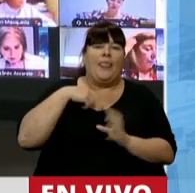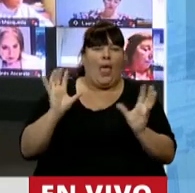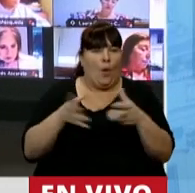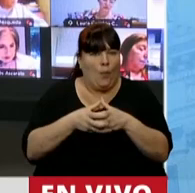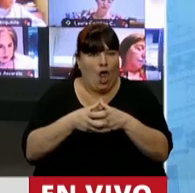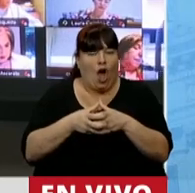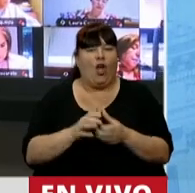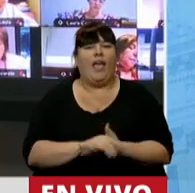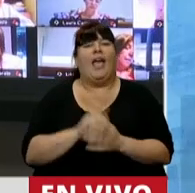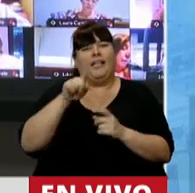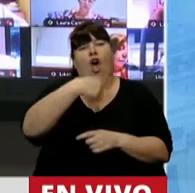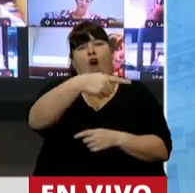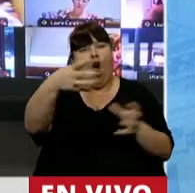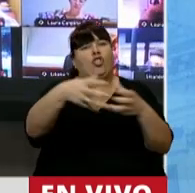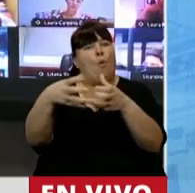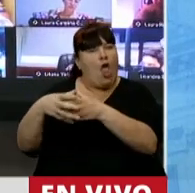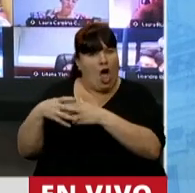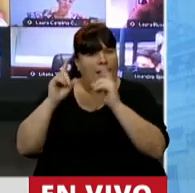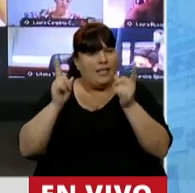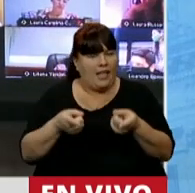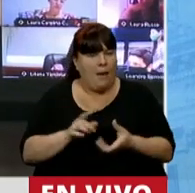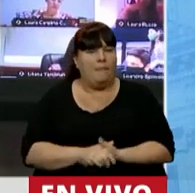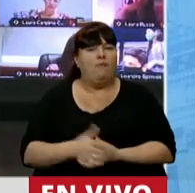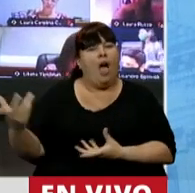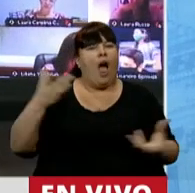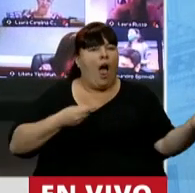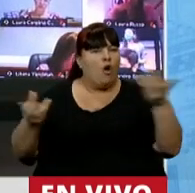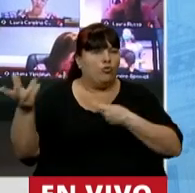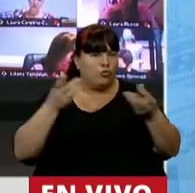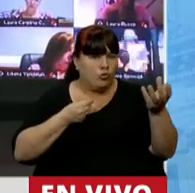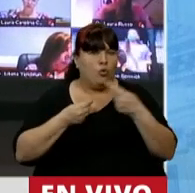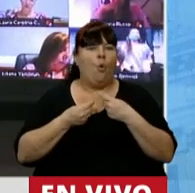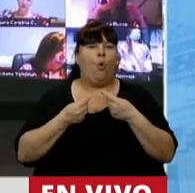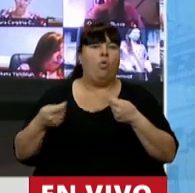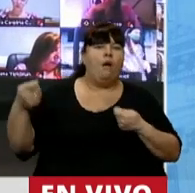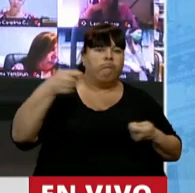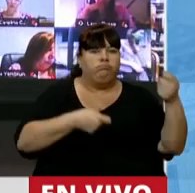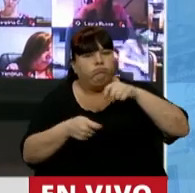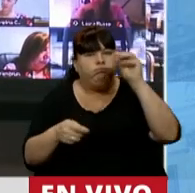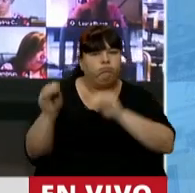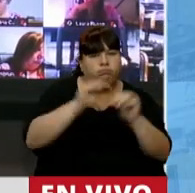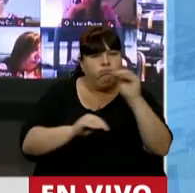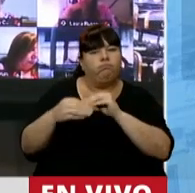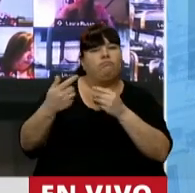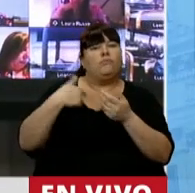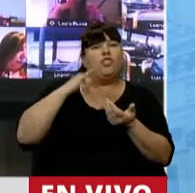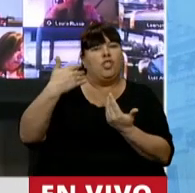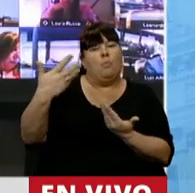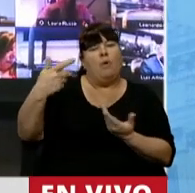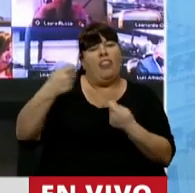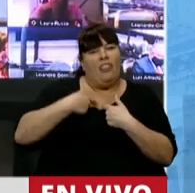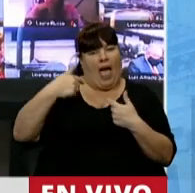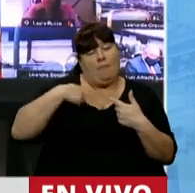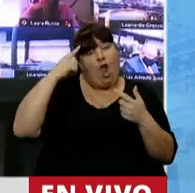espacio y de otros espacios han colaborado, han hecho aportes, nos han ido permitiendo,